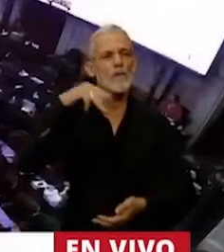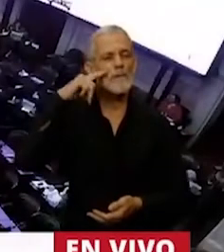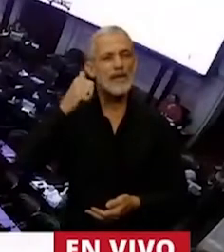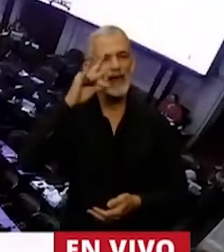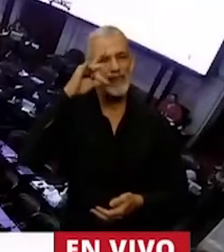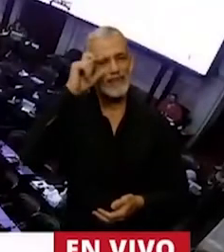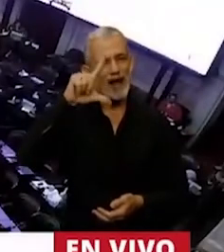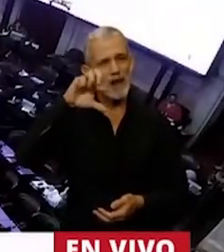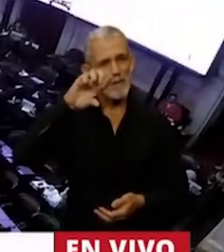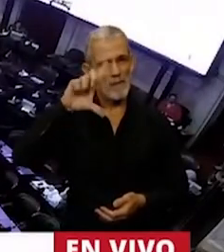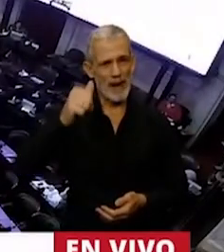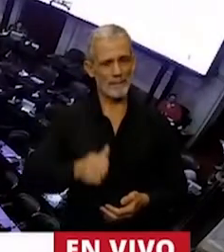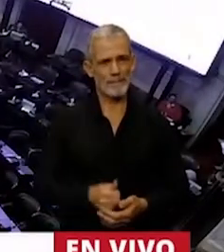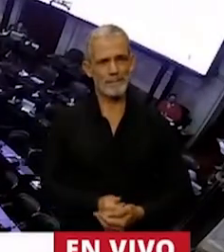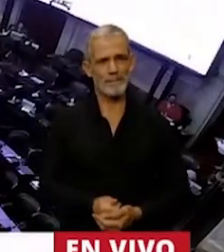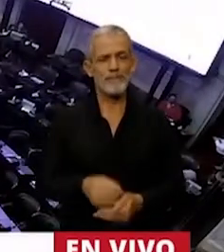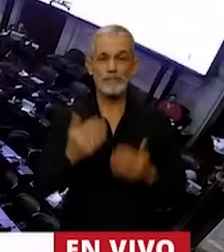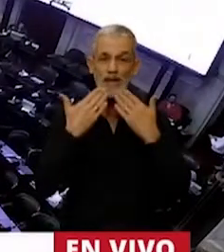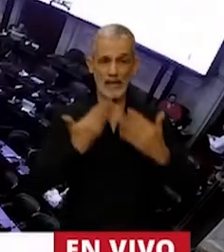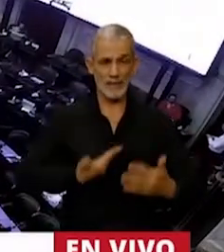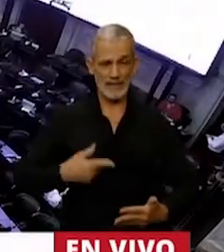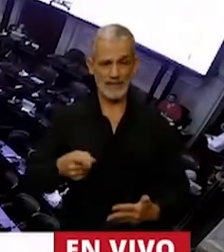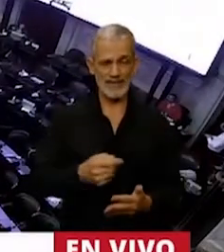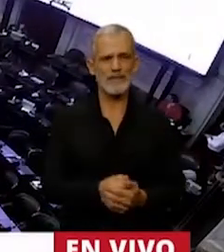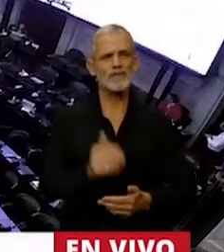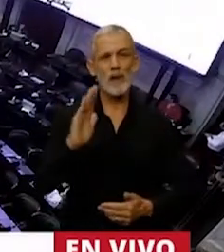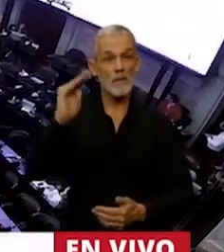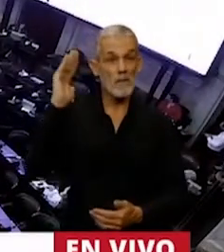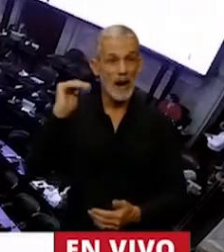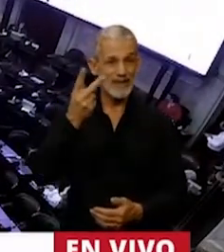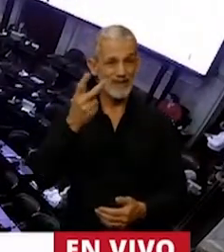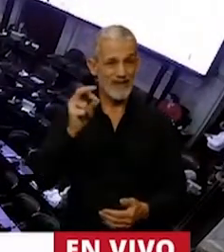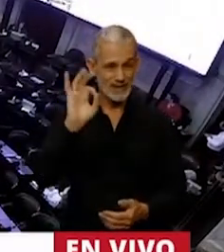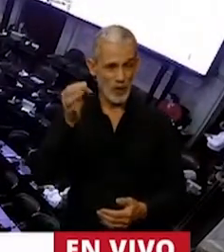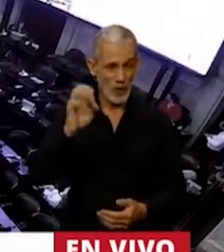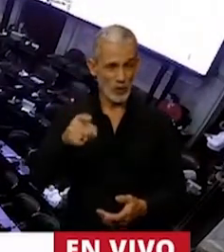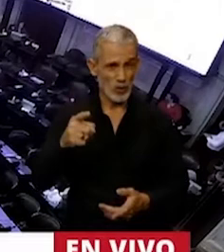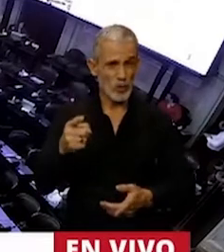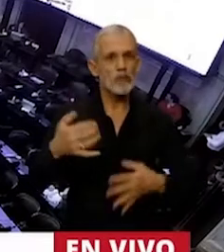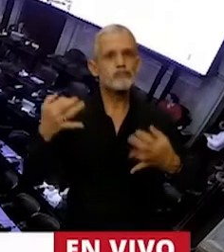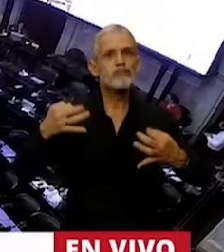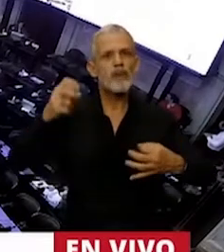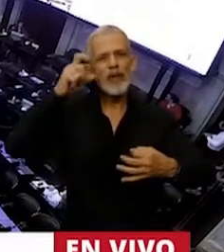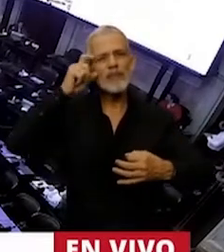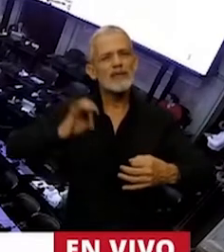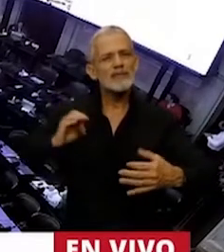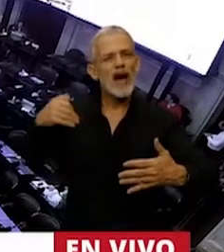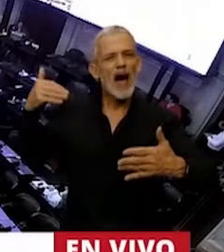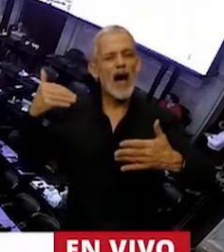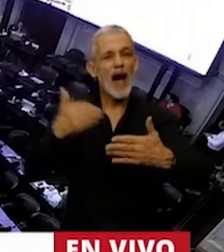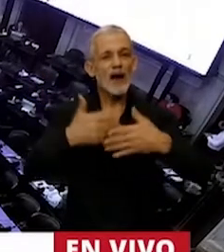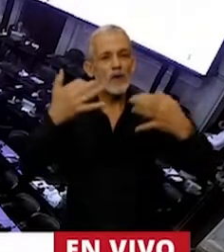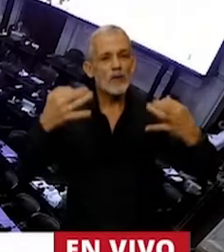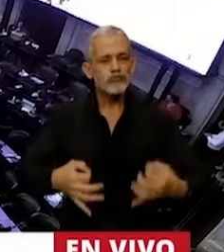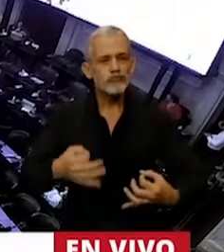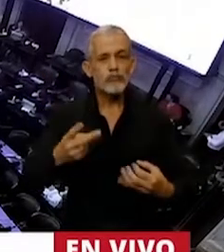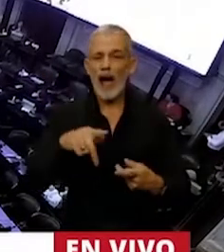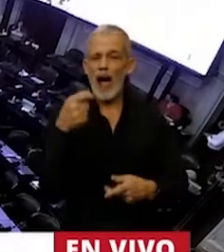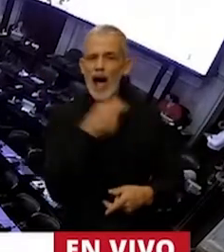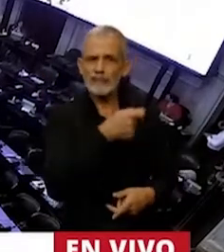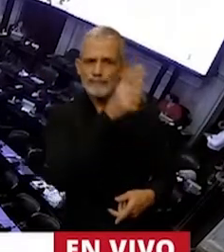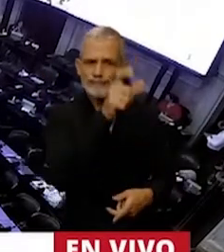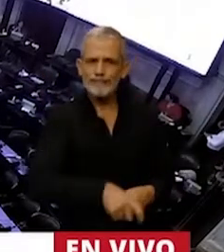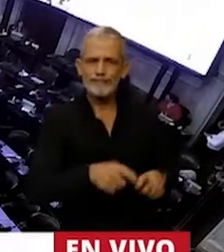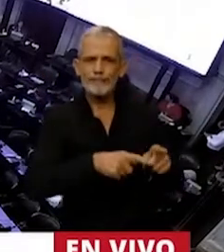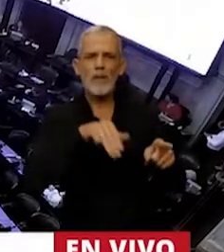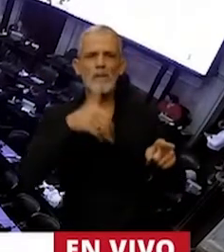Gracias señor Presidente, el martes 20 de octubre se cumplieron 10 años del asesinato